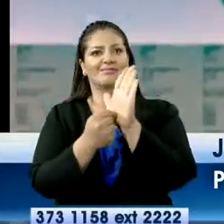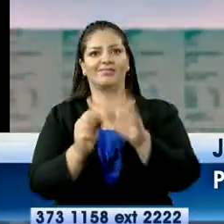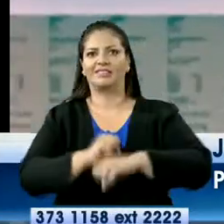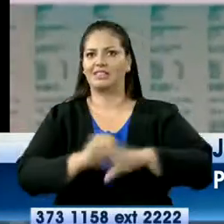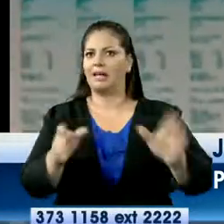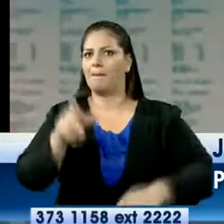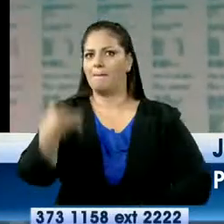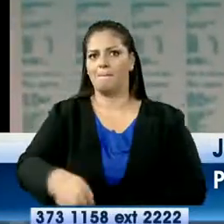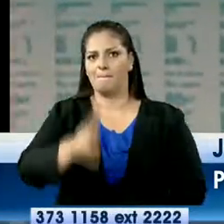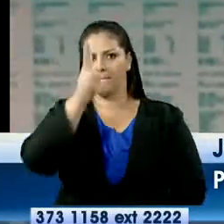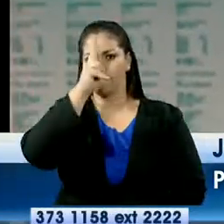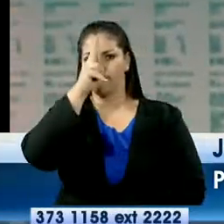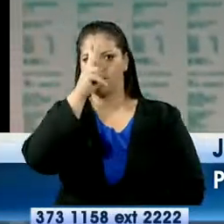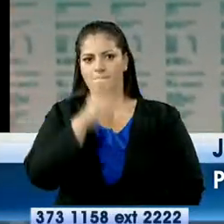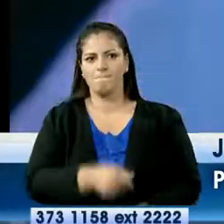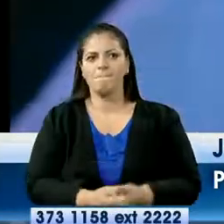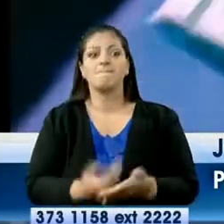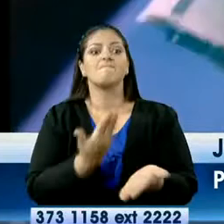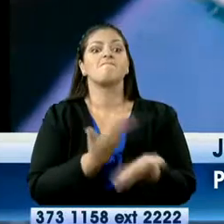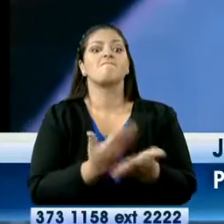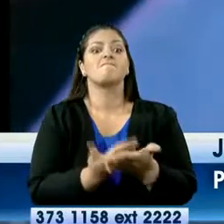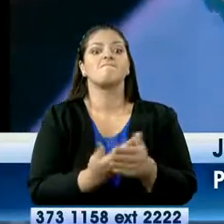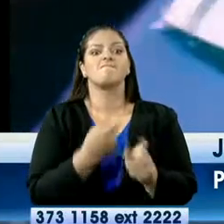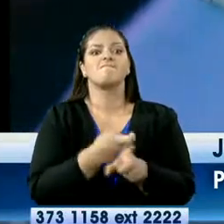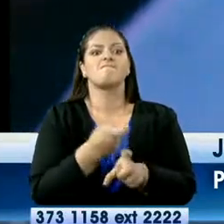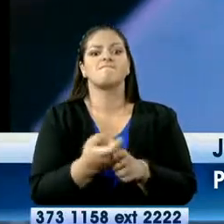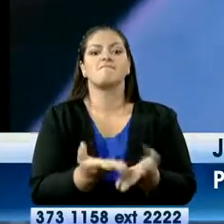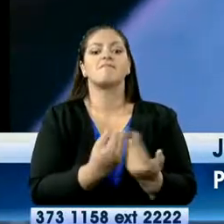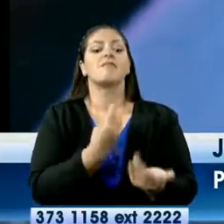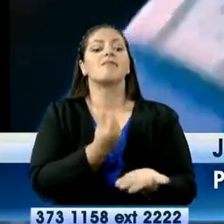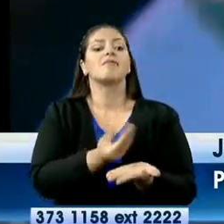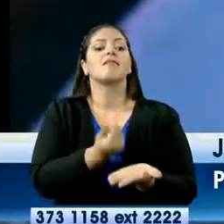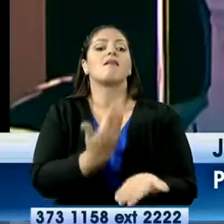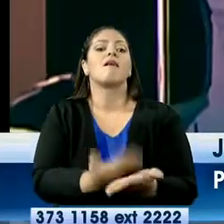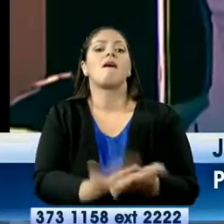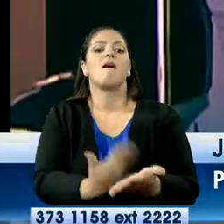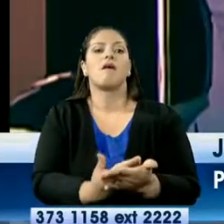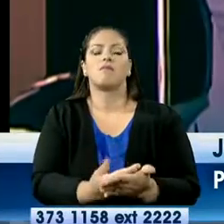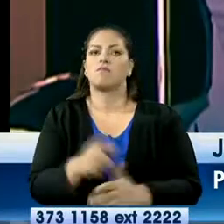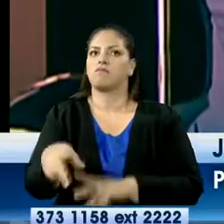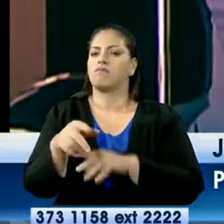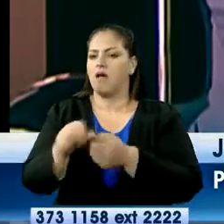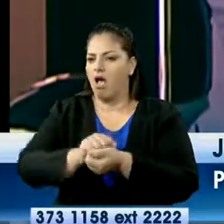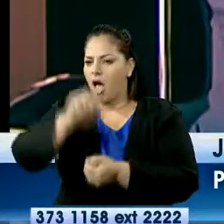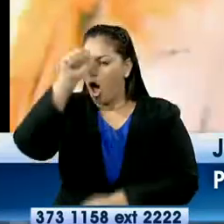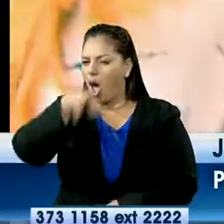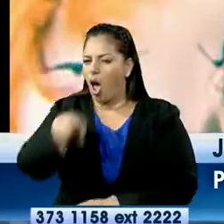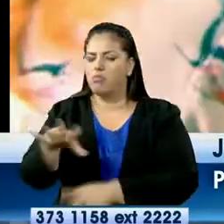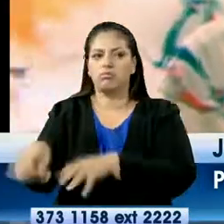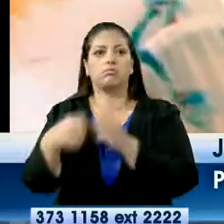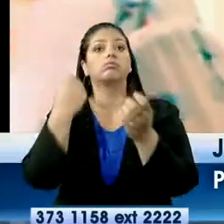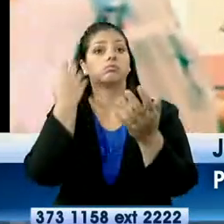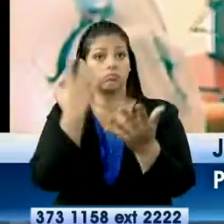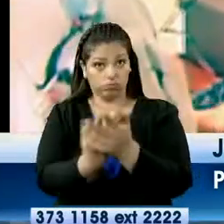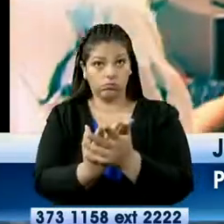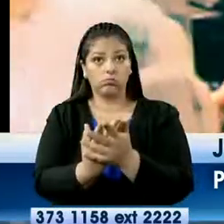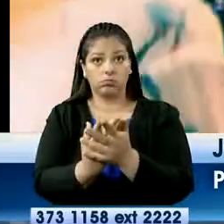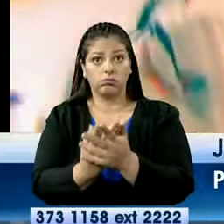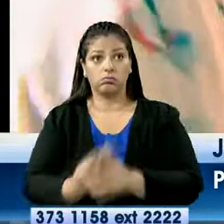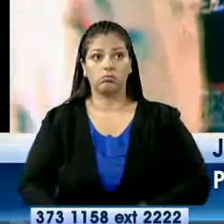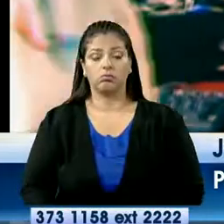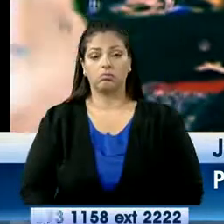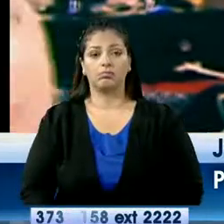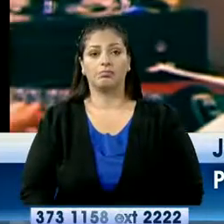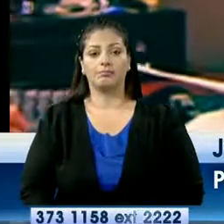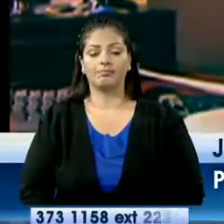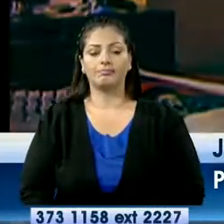publicaciones a las que uno no está de acuerdo, a cambio de dinero, se convierte en posible extorsión. Es un delito